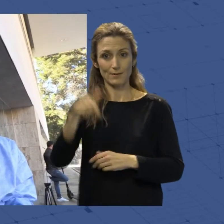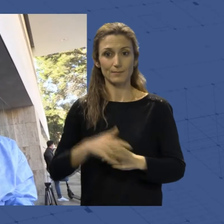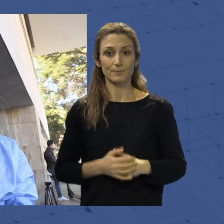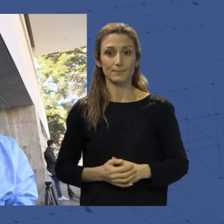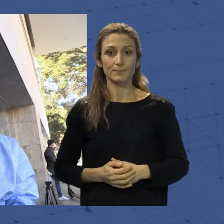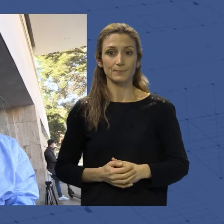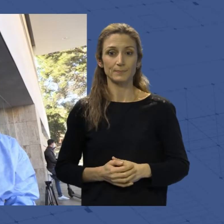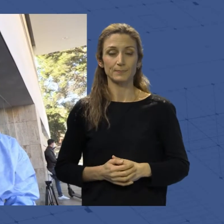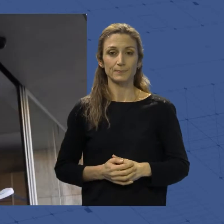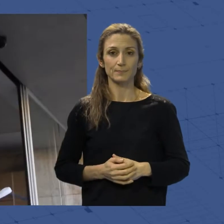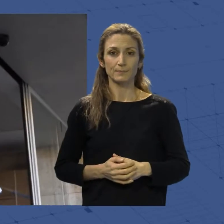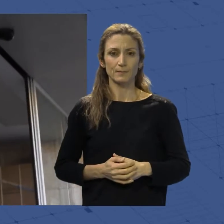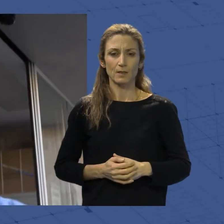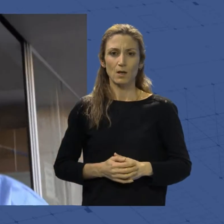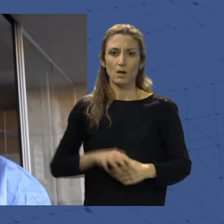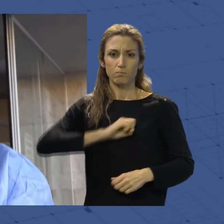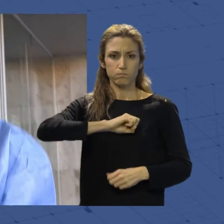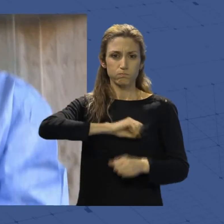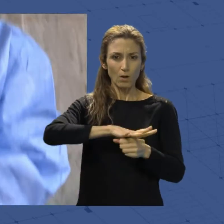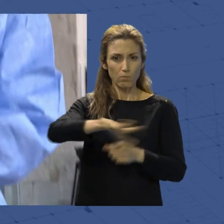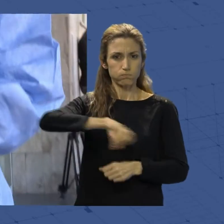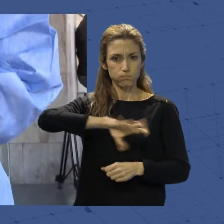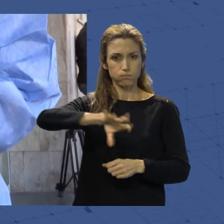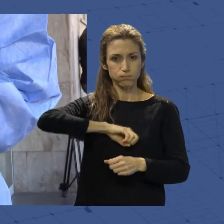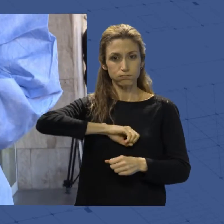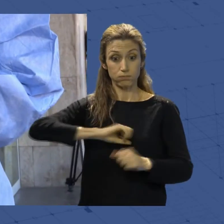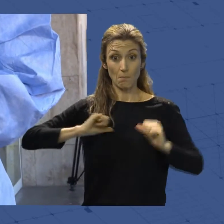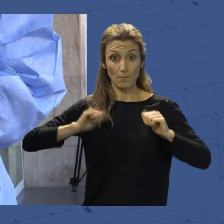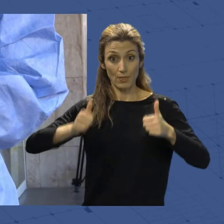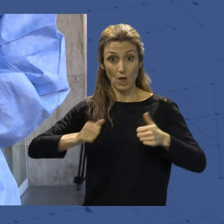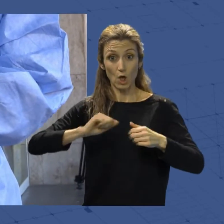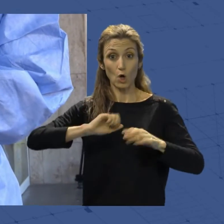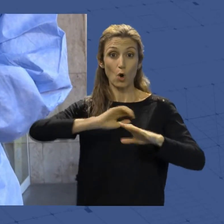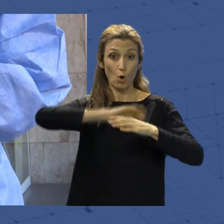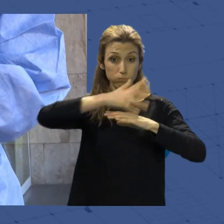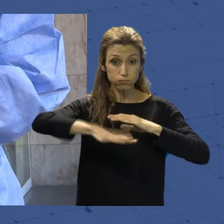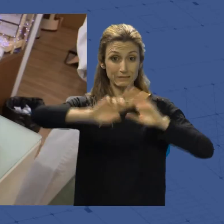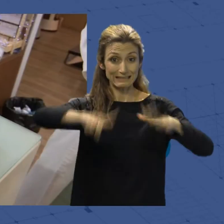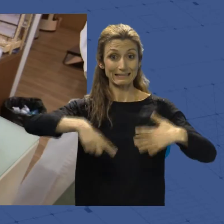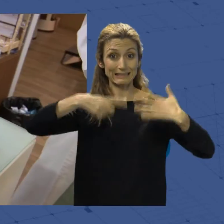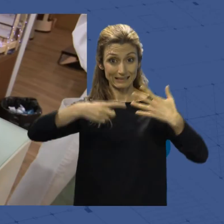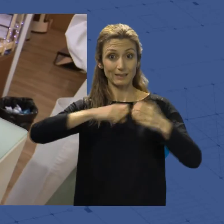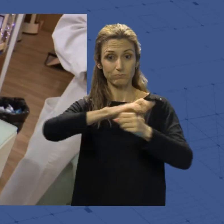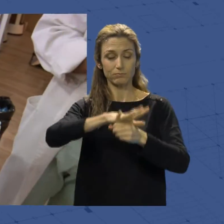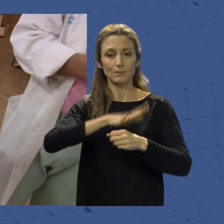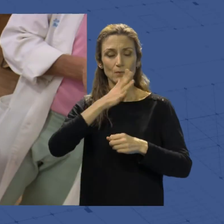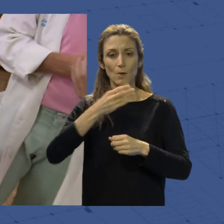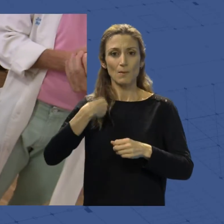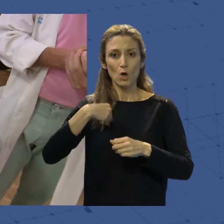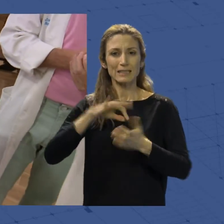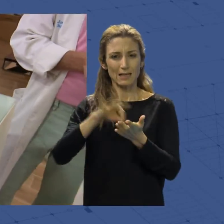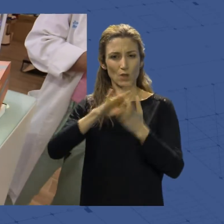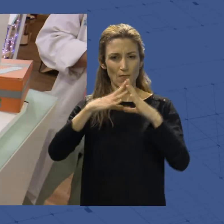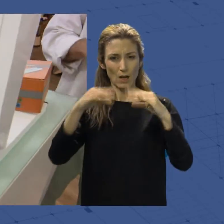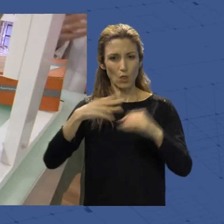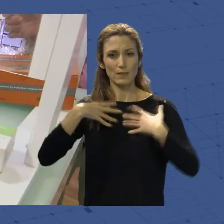Con la avalancha de positivos por COVID-19 en el inicio de la sexta ola, el Servicio Andaluz de Salud determinó que para obtener la